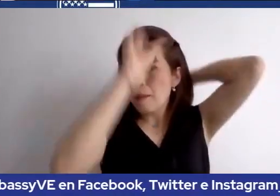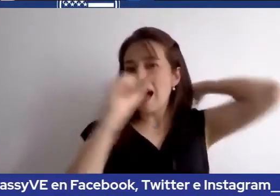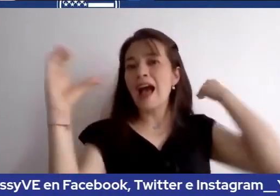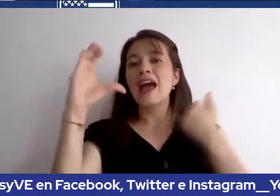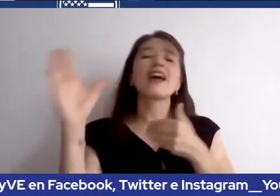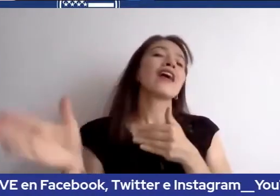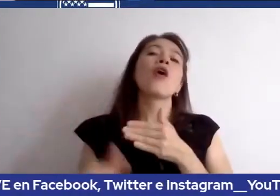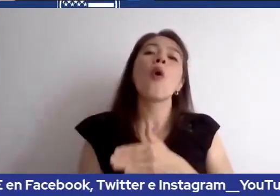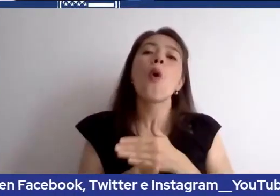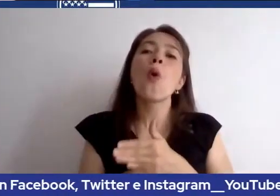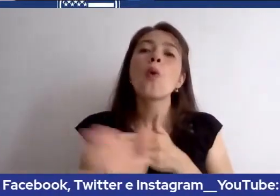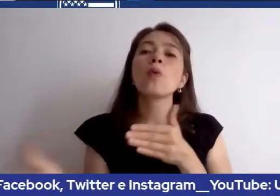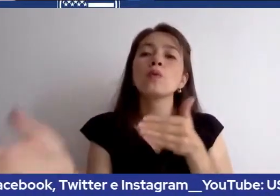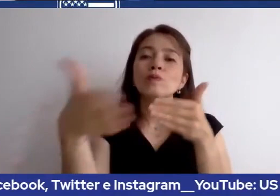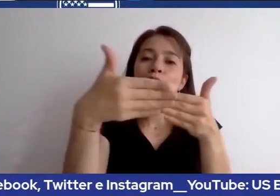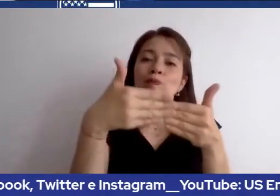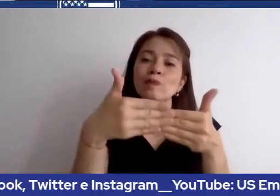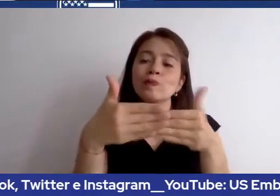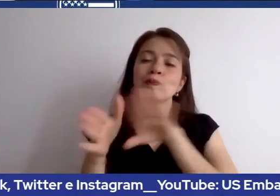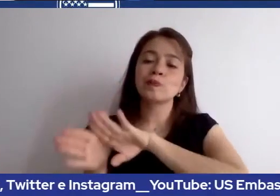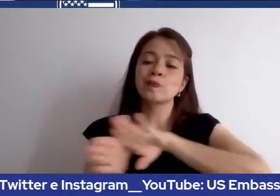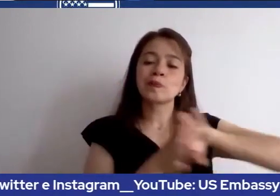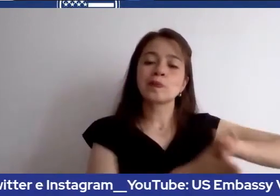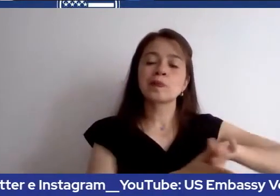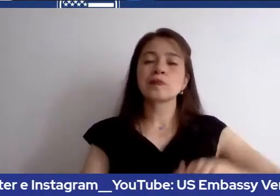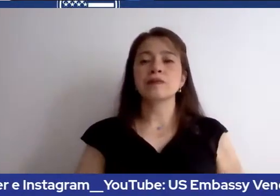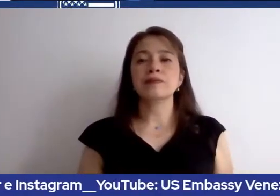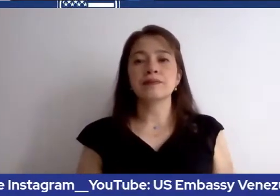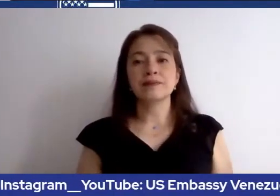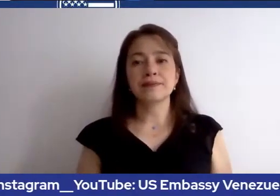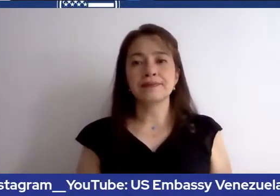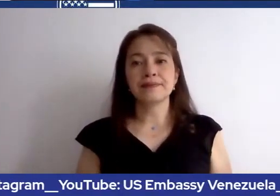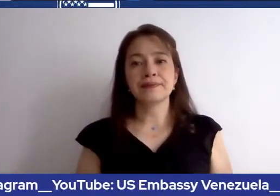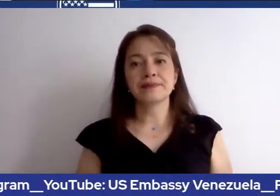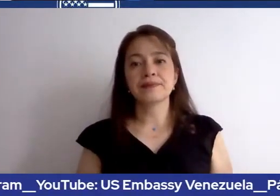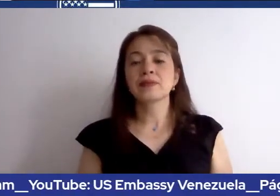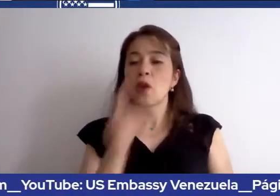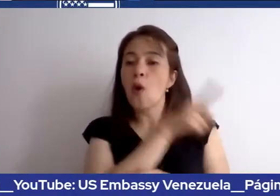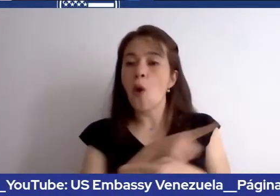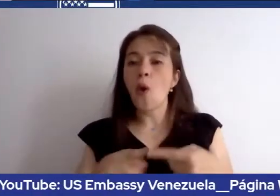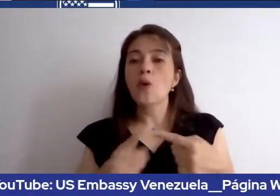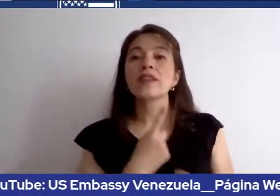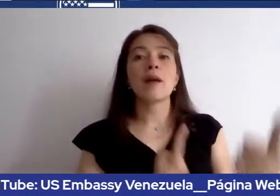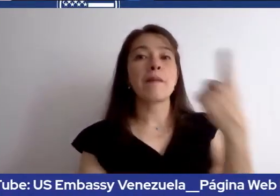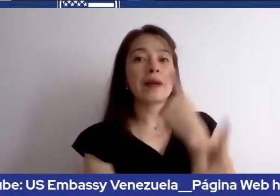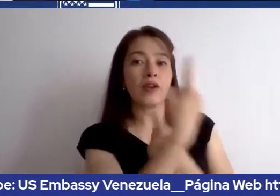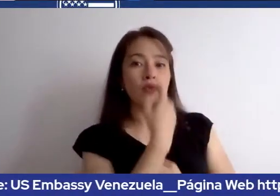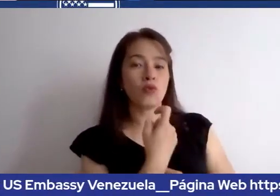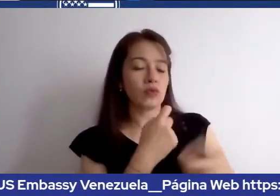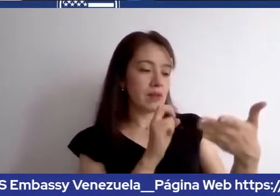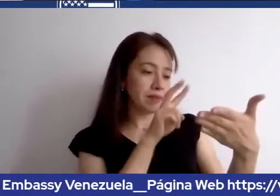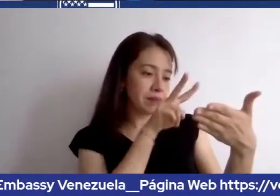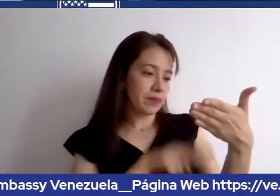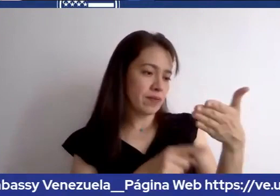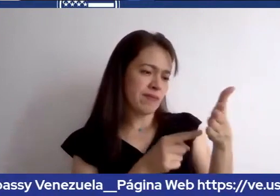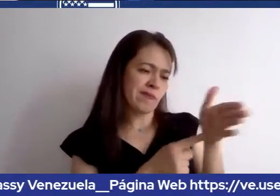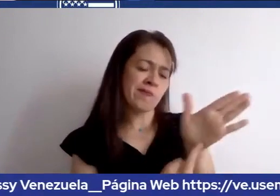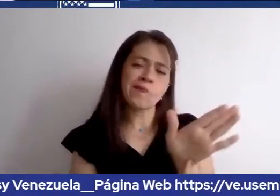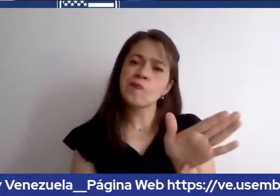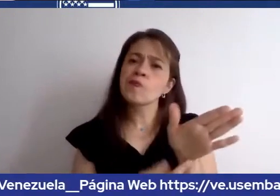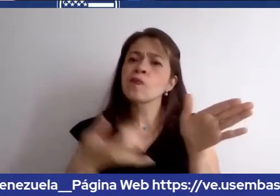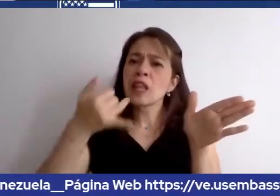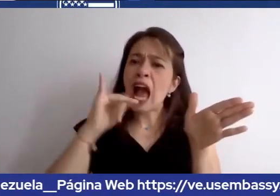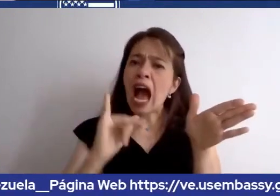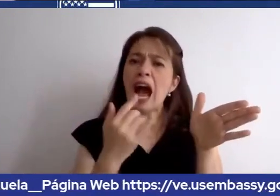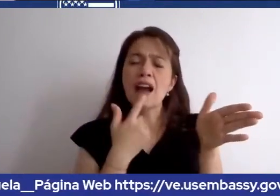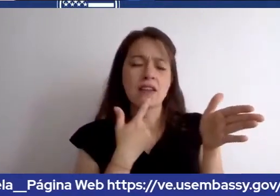este tenemos una pregunta de rincón creativo hay alguna